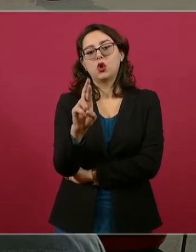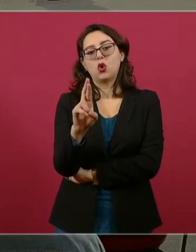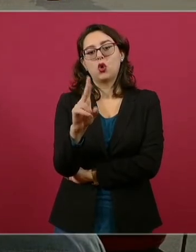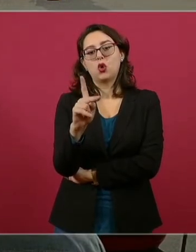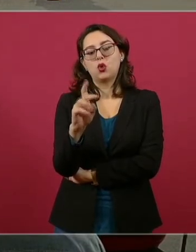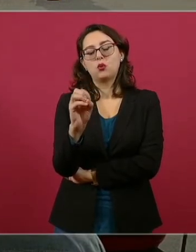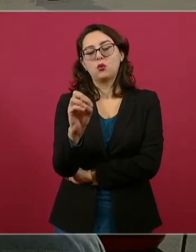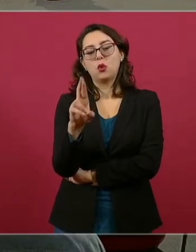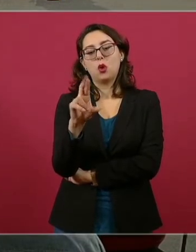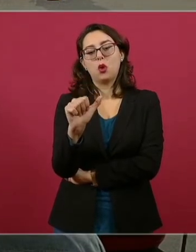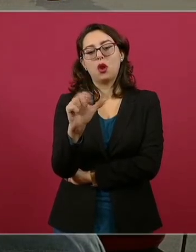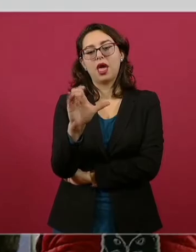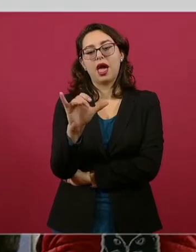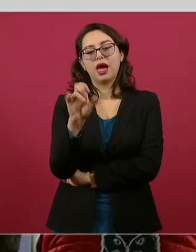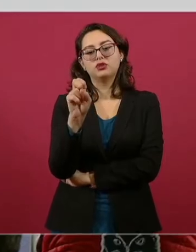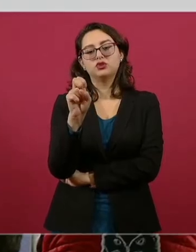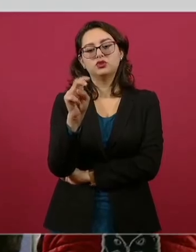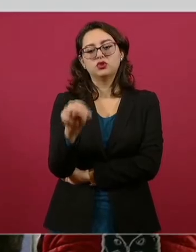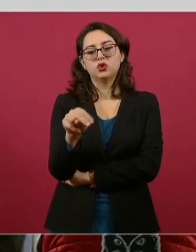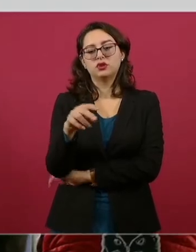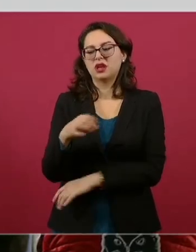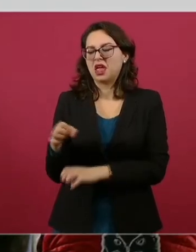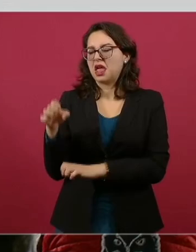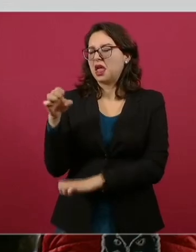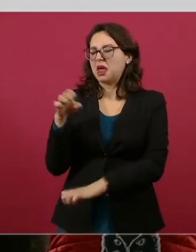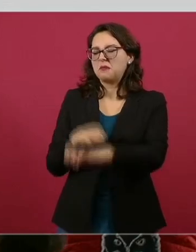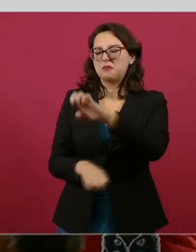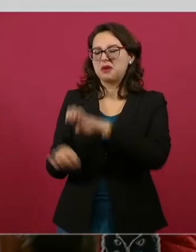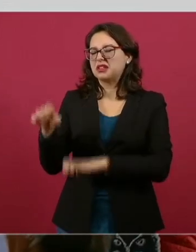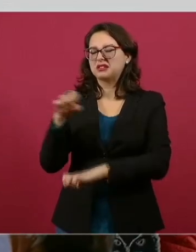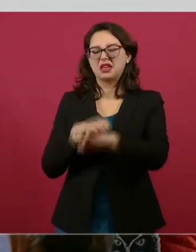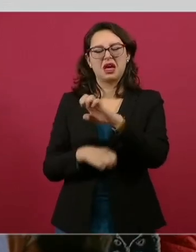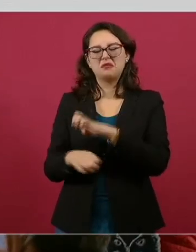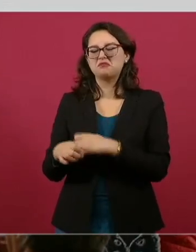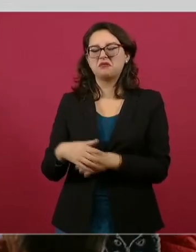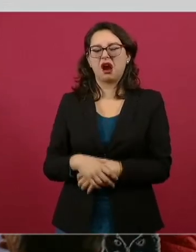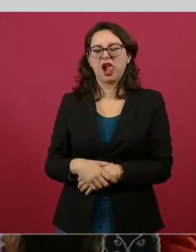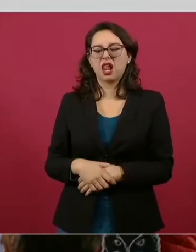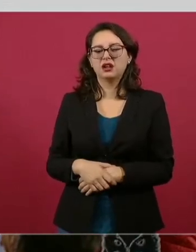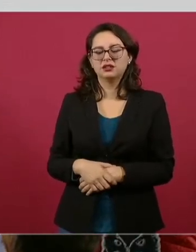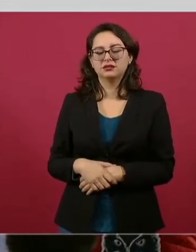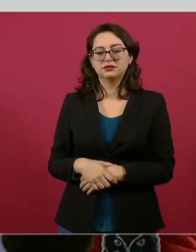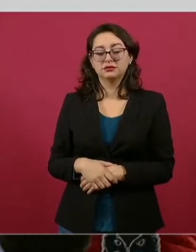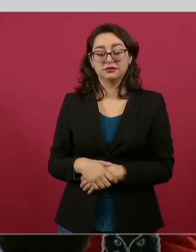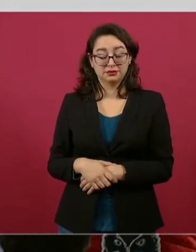imagínense, las empresas no estratégicas, los bancos, las minas,